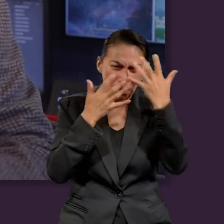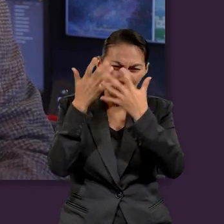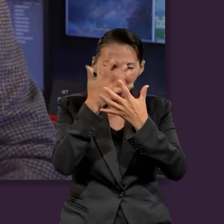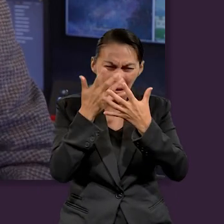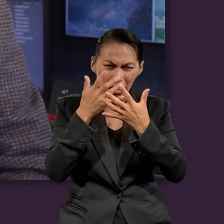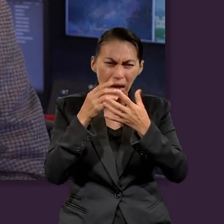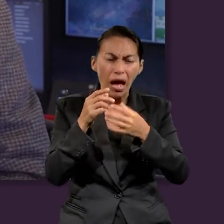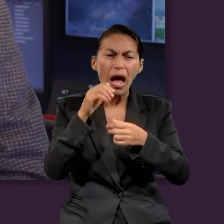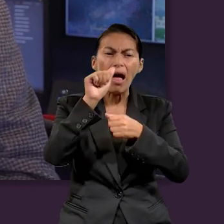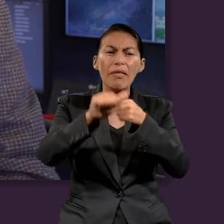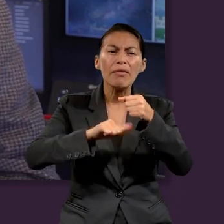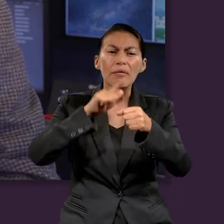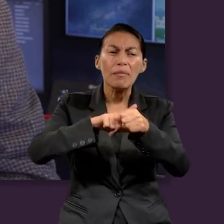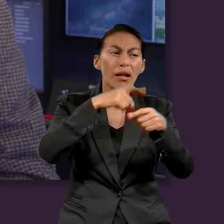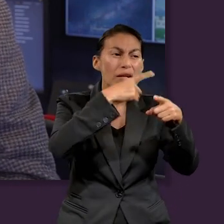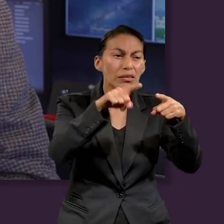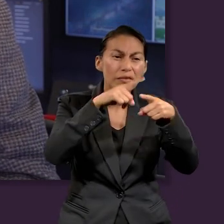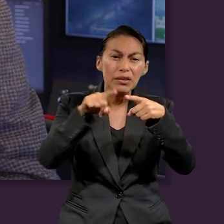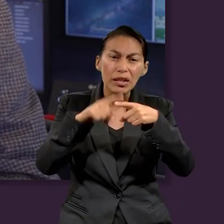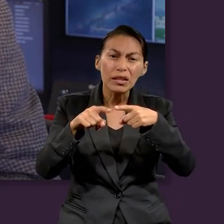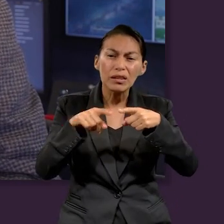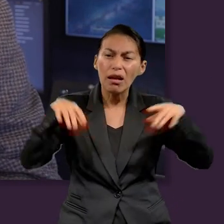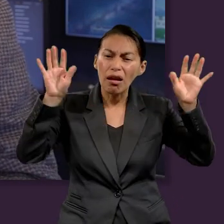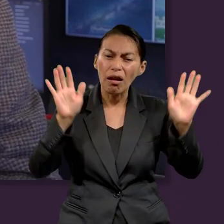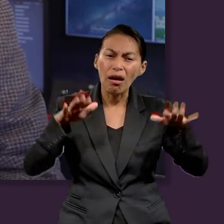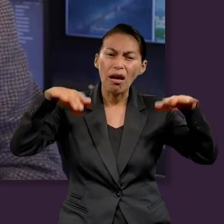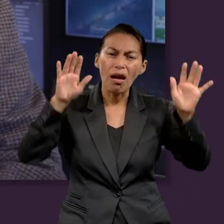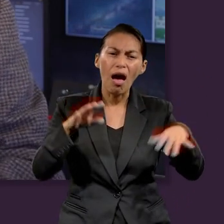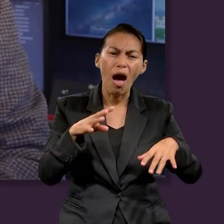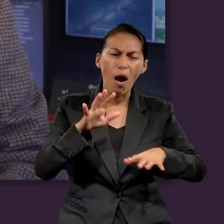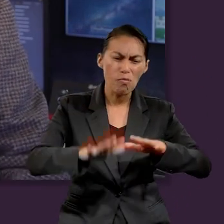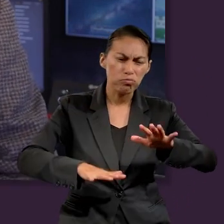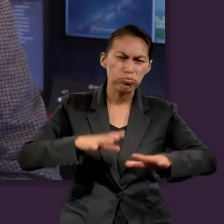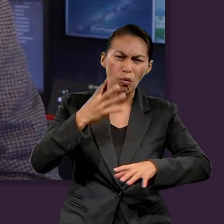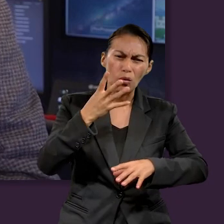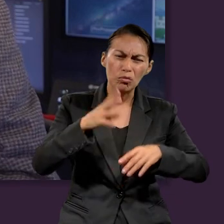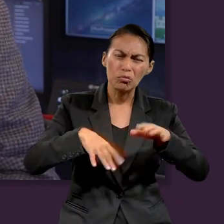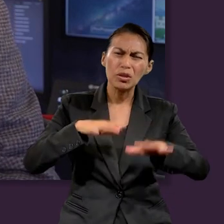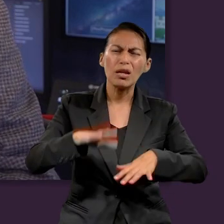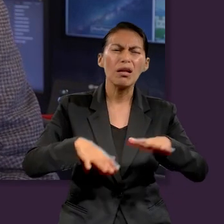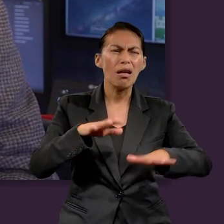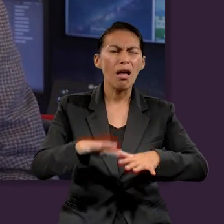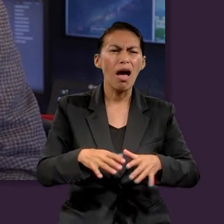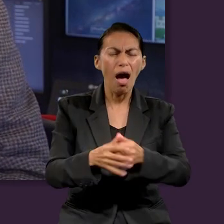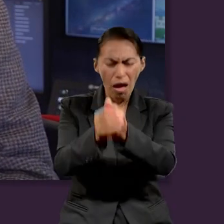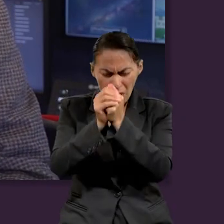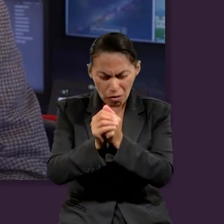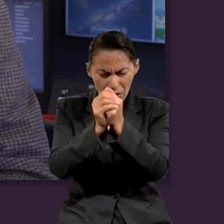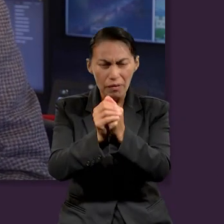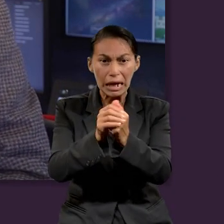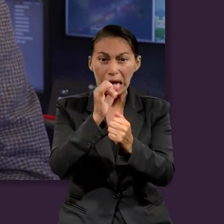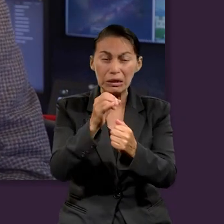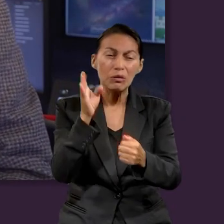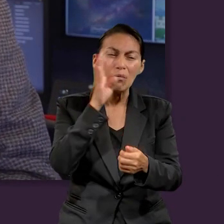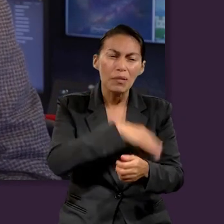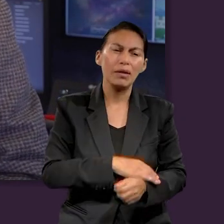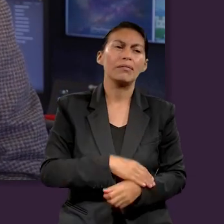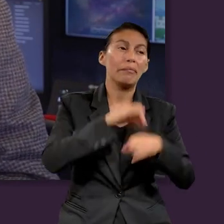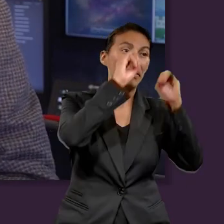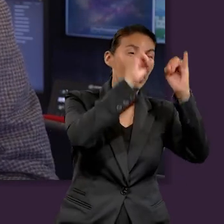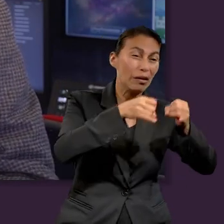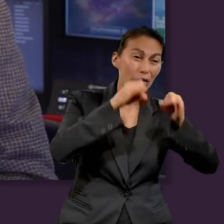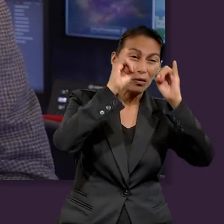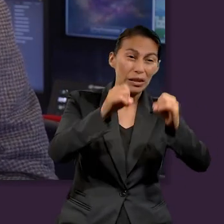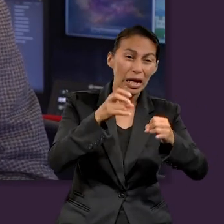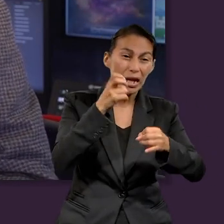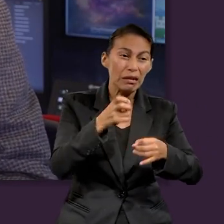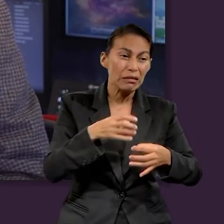idolatría